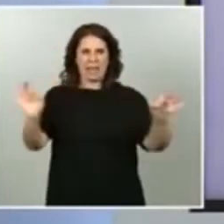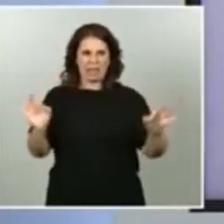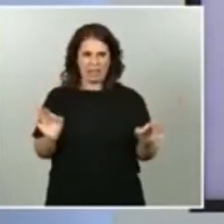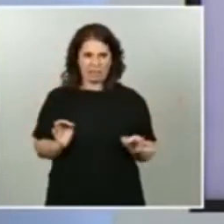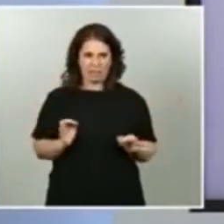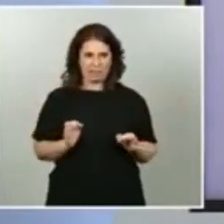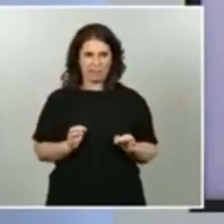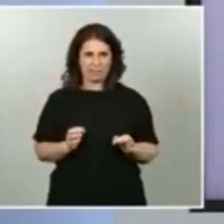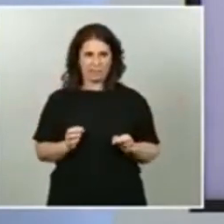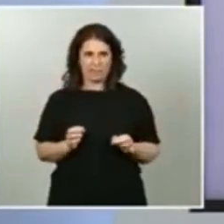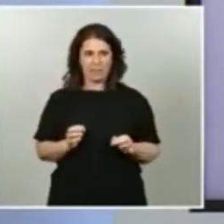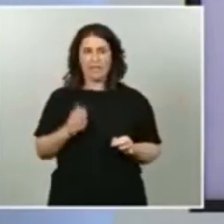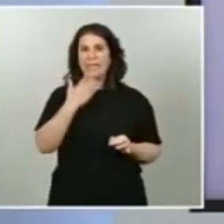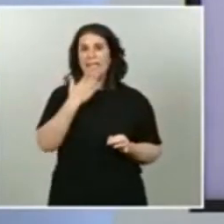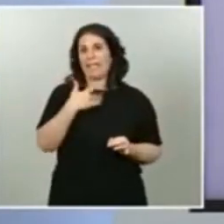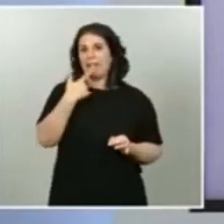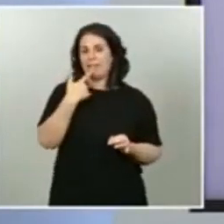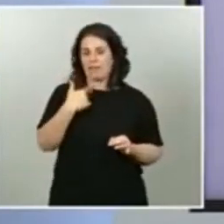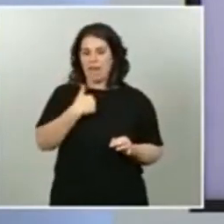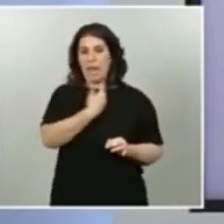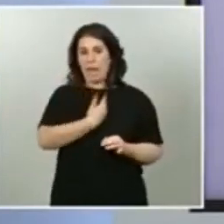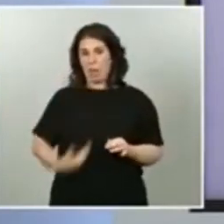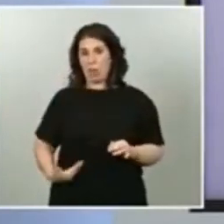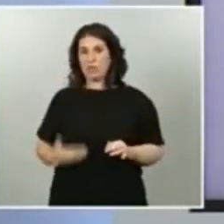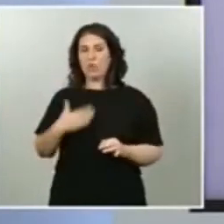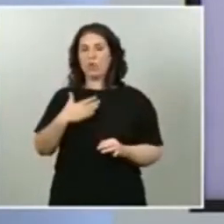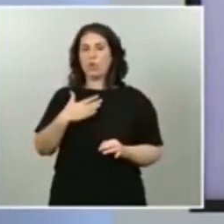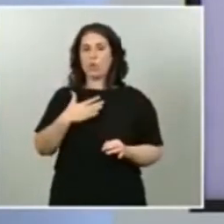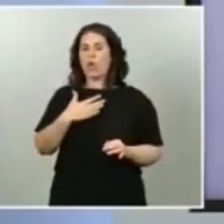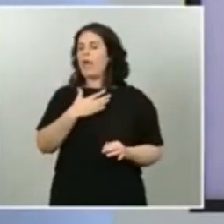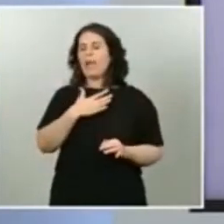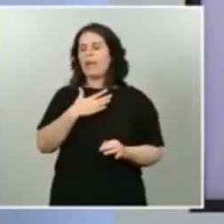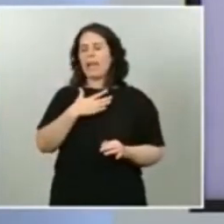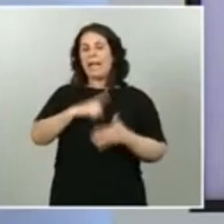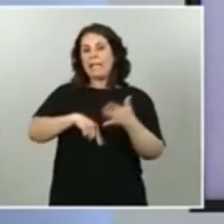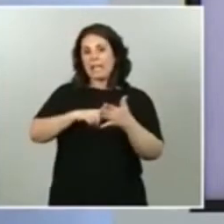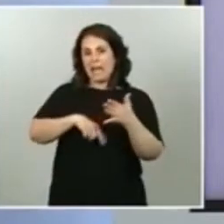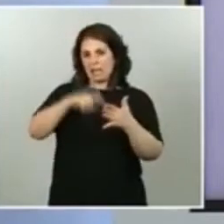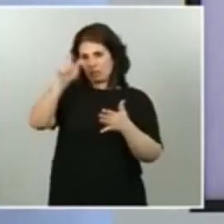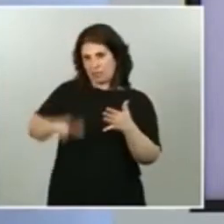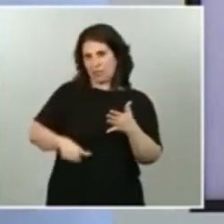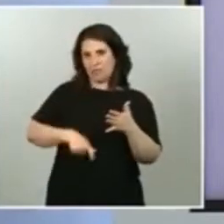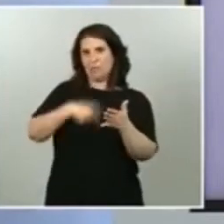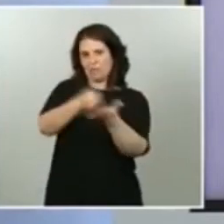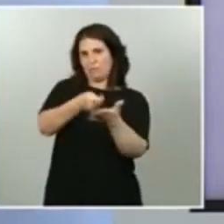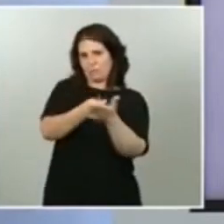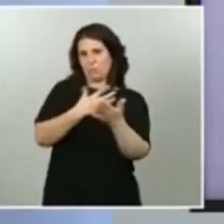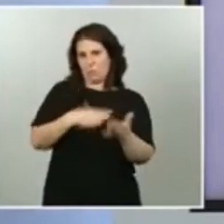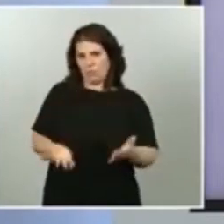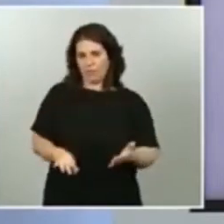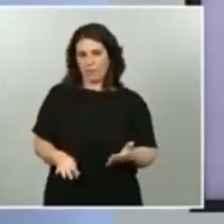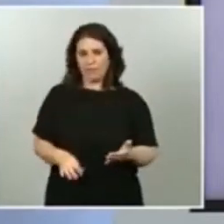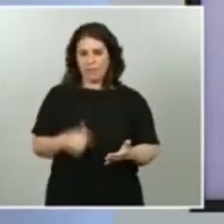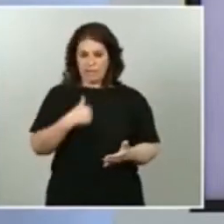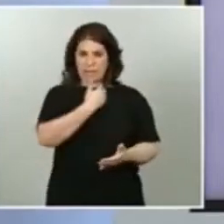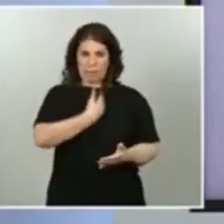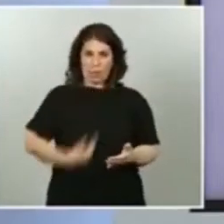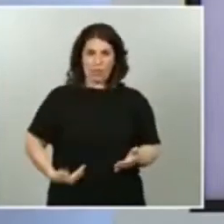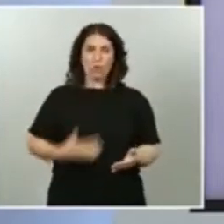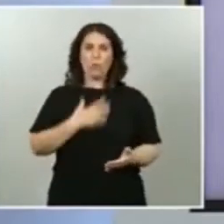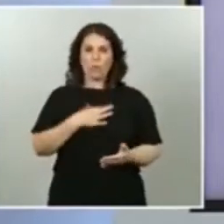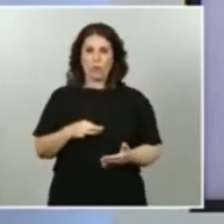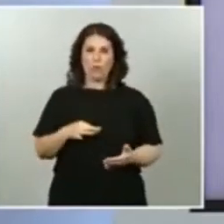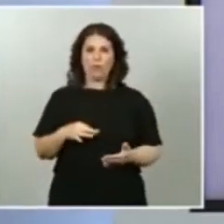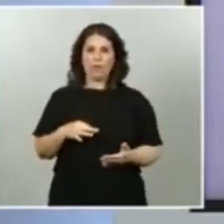pudiera hacer frente al pago de la renta y el arrendador pudiera seguir disfrutando de la renta que le